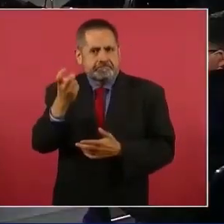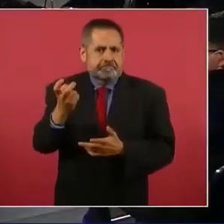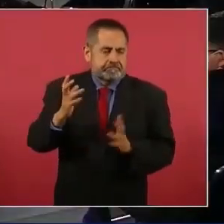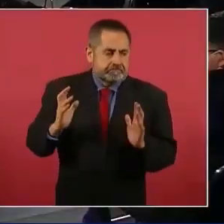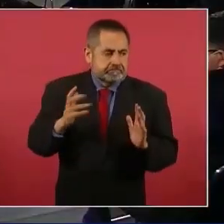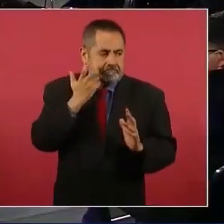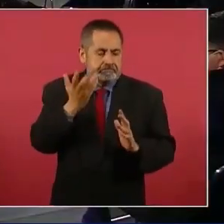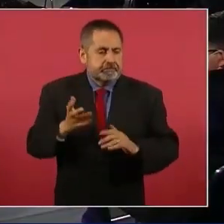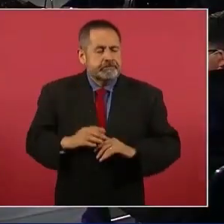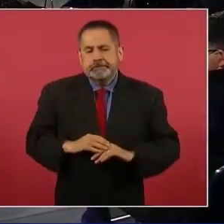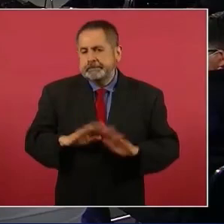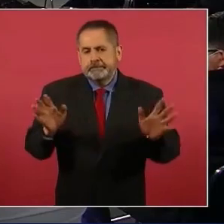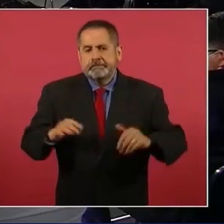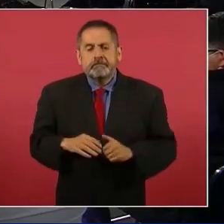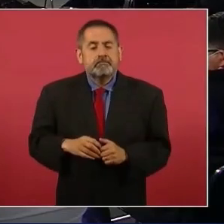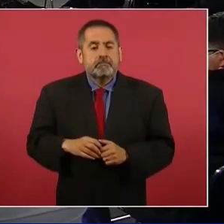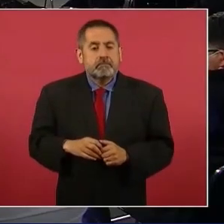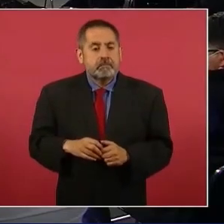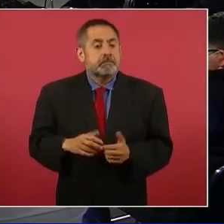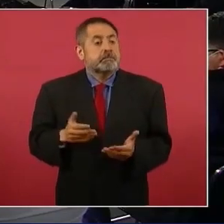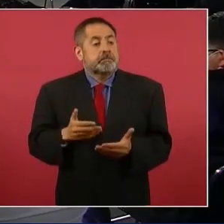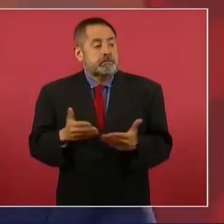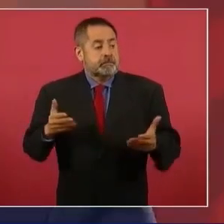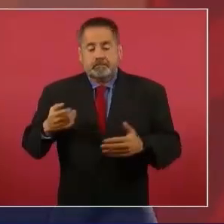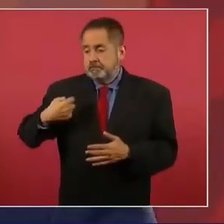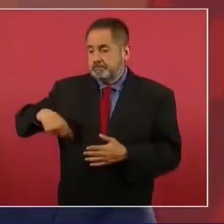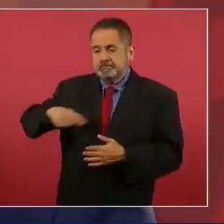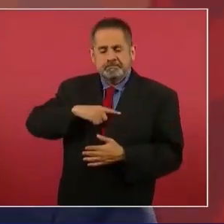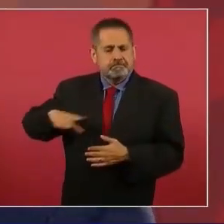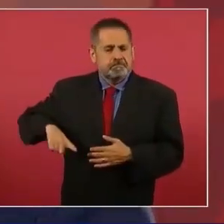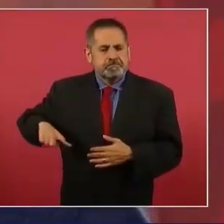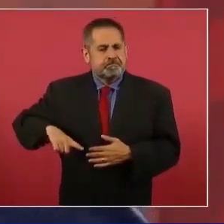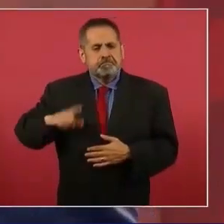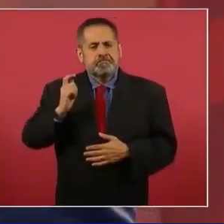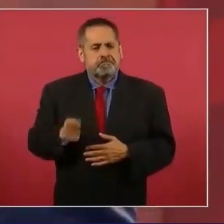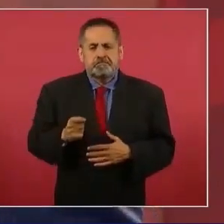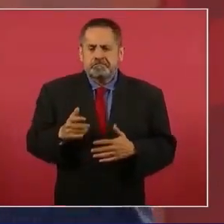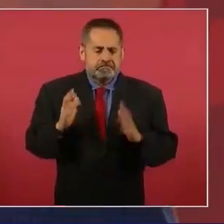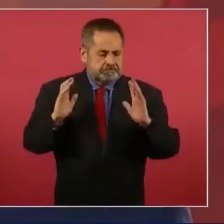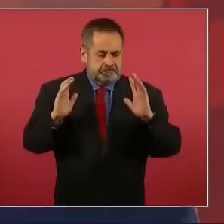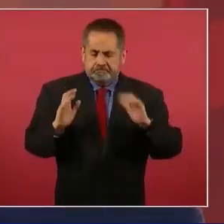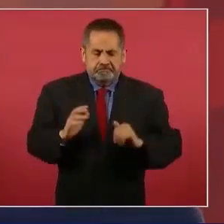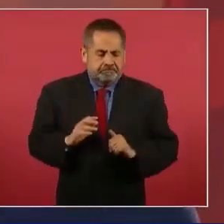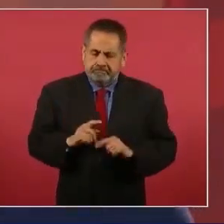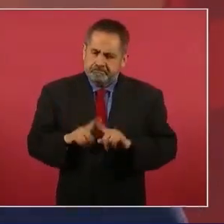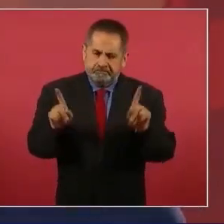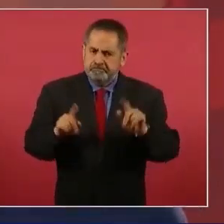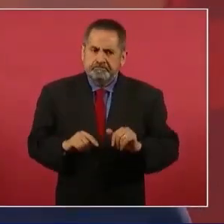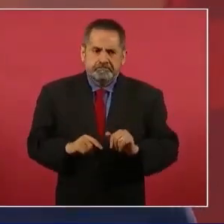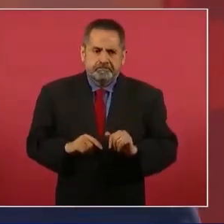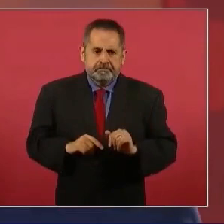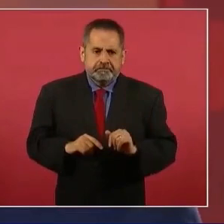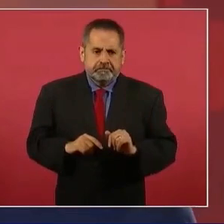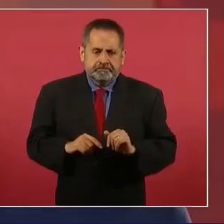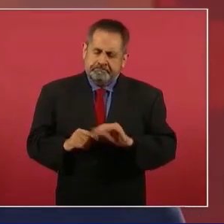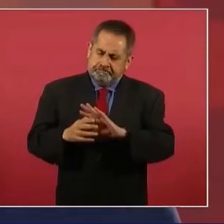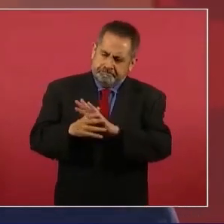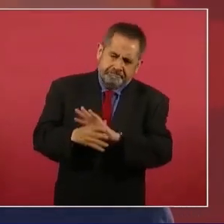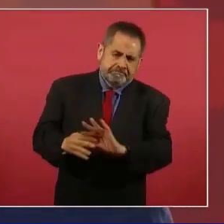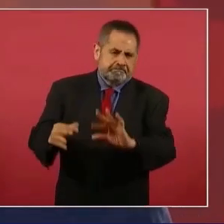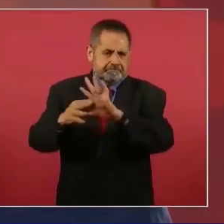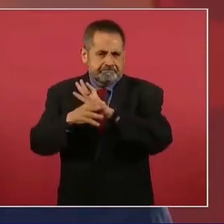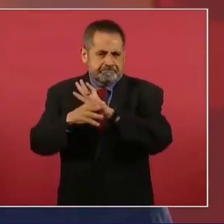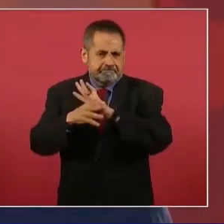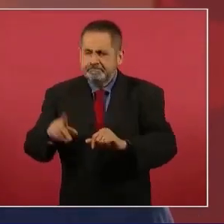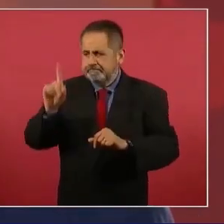Ahora, ¿qué hacemos nosotros?, pues fortalecer